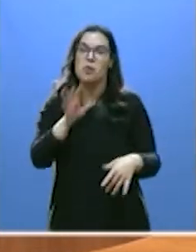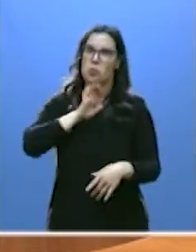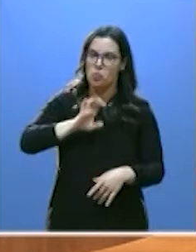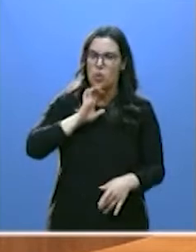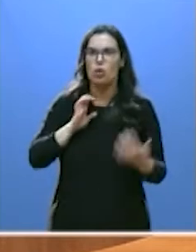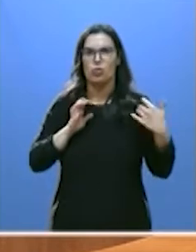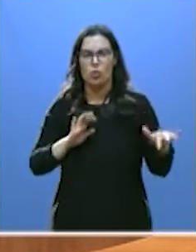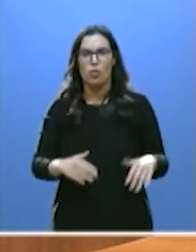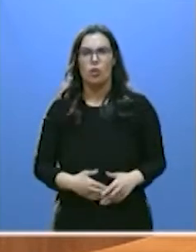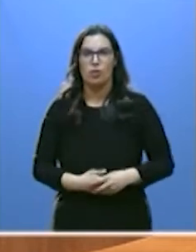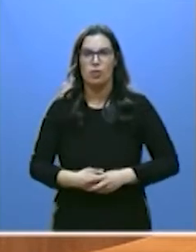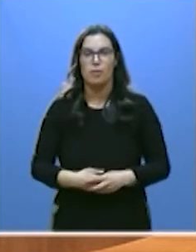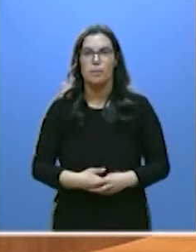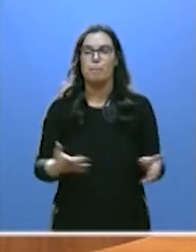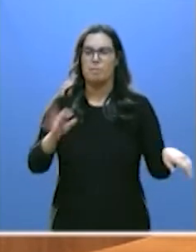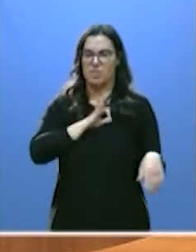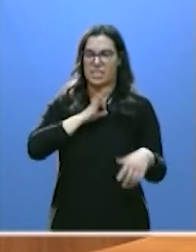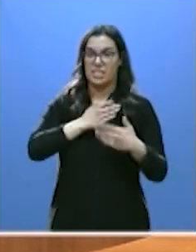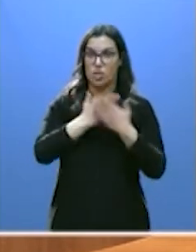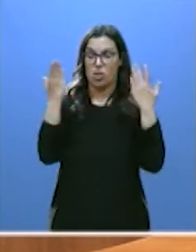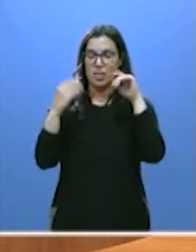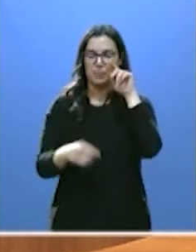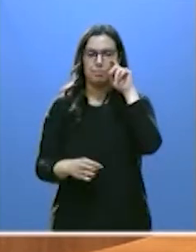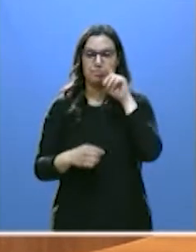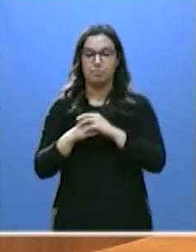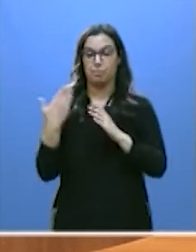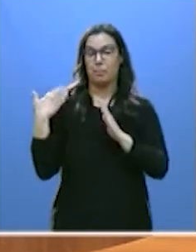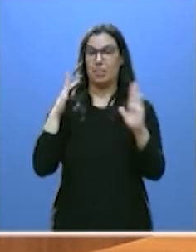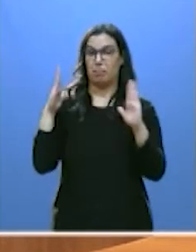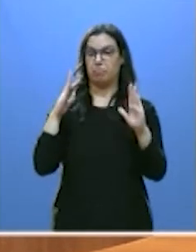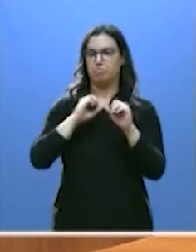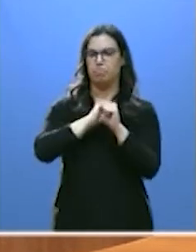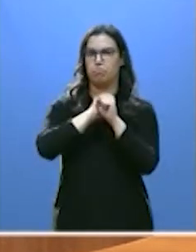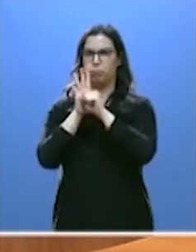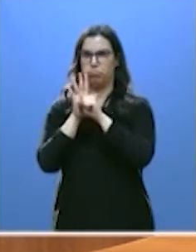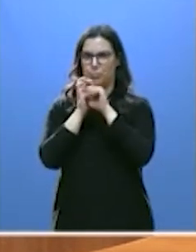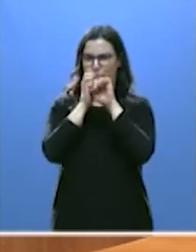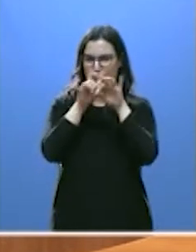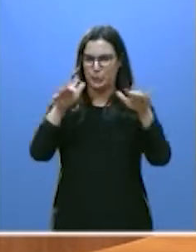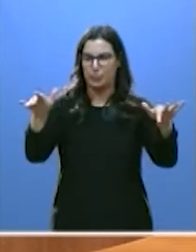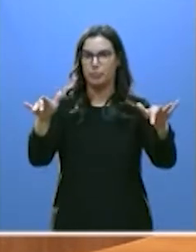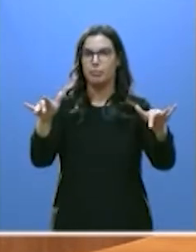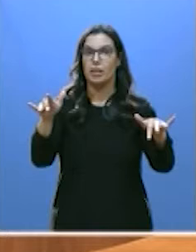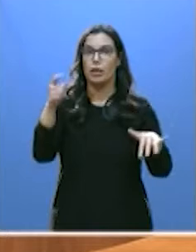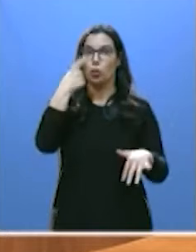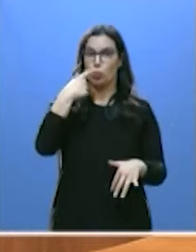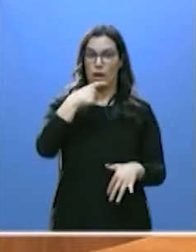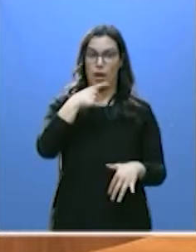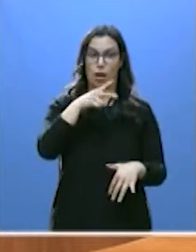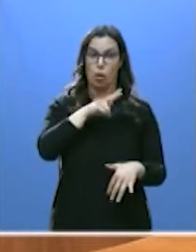Tudanca. Señorías, durante la pandemia, Luis Tudanca, es decir, usted,